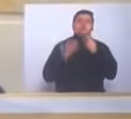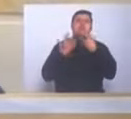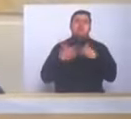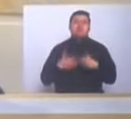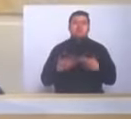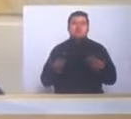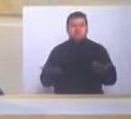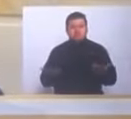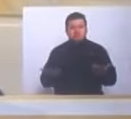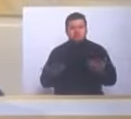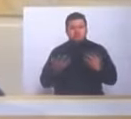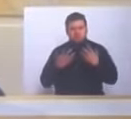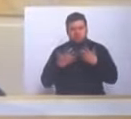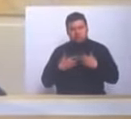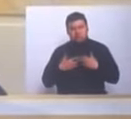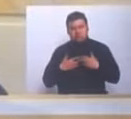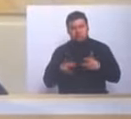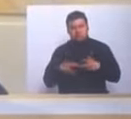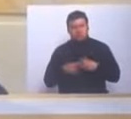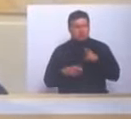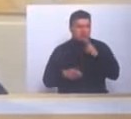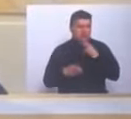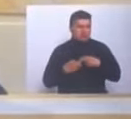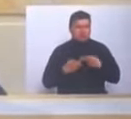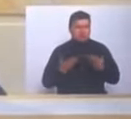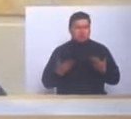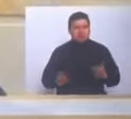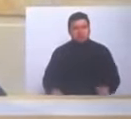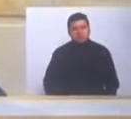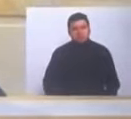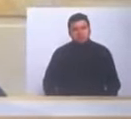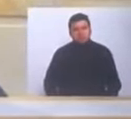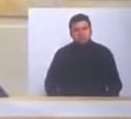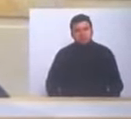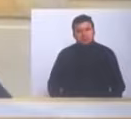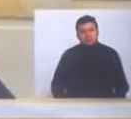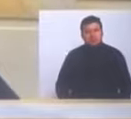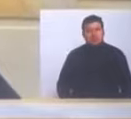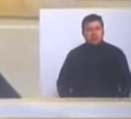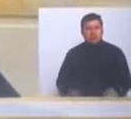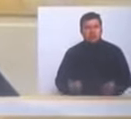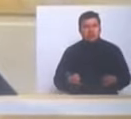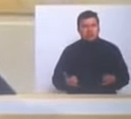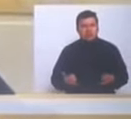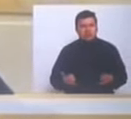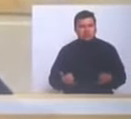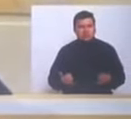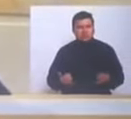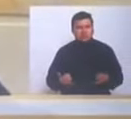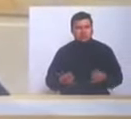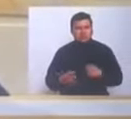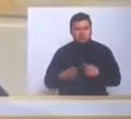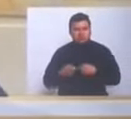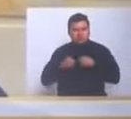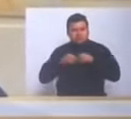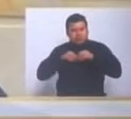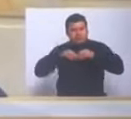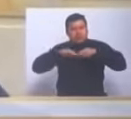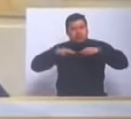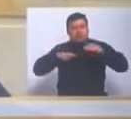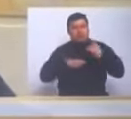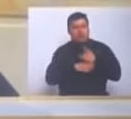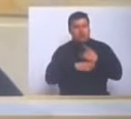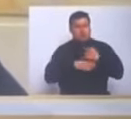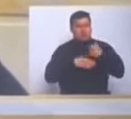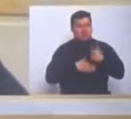empresa y que la empresa no tenga las dificultades que tiene actualmente en la transmisión y que los